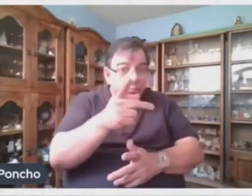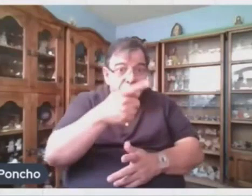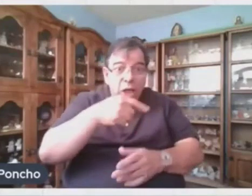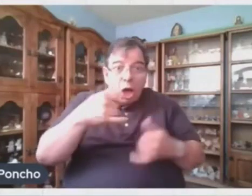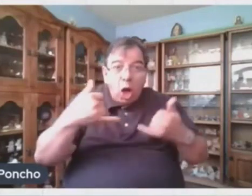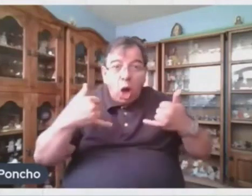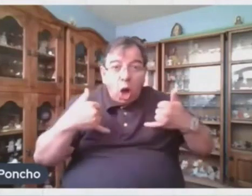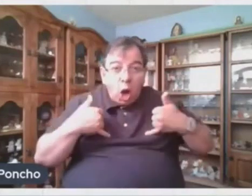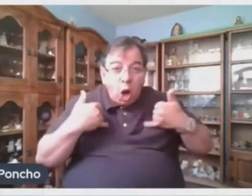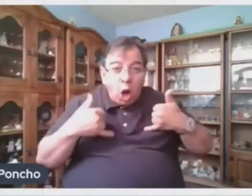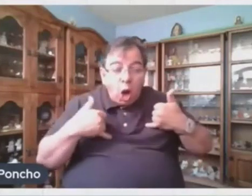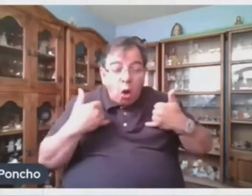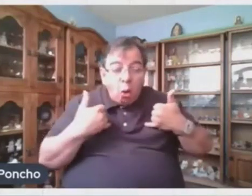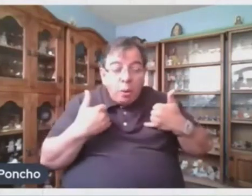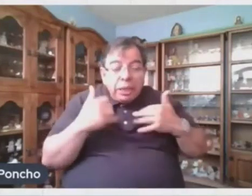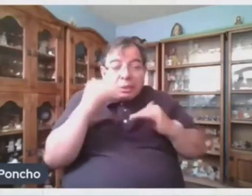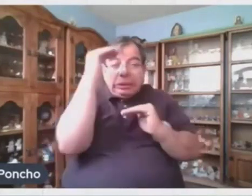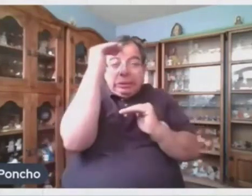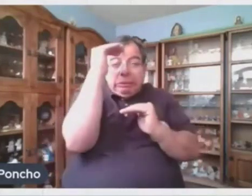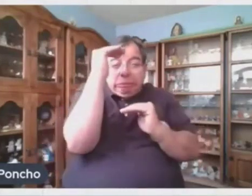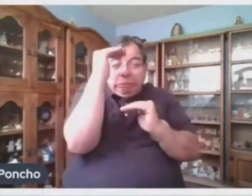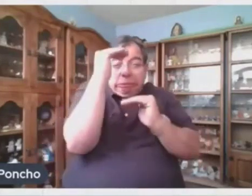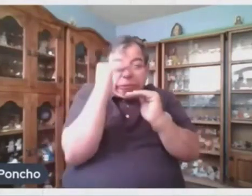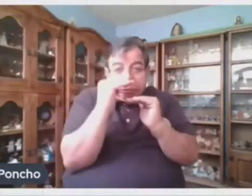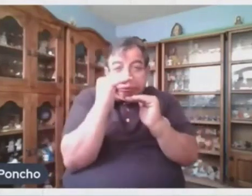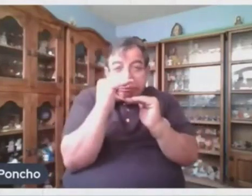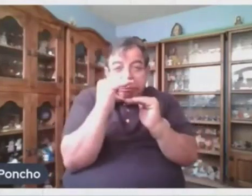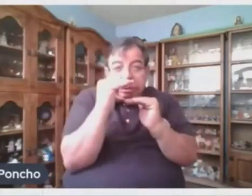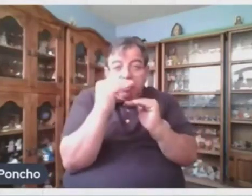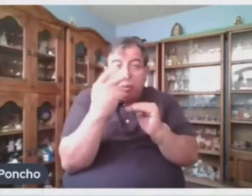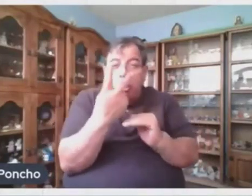Solamente unas 250